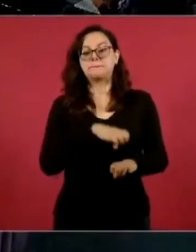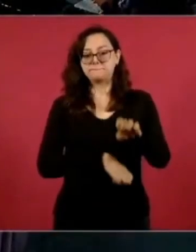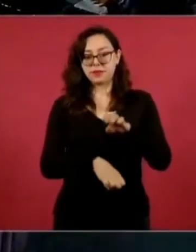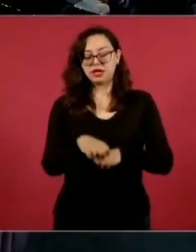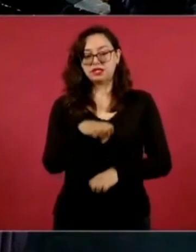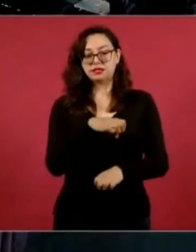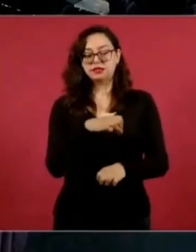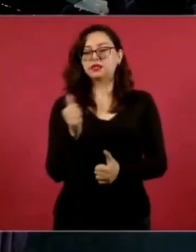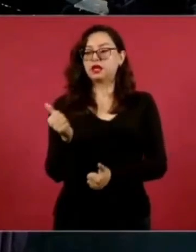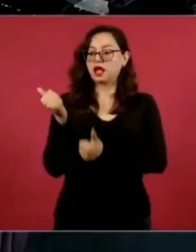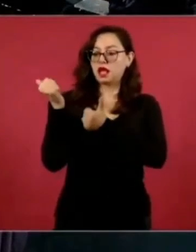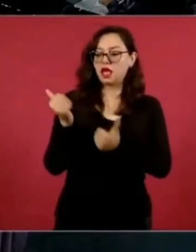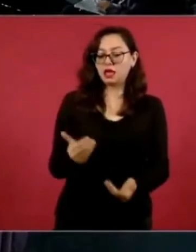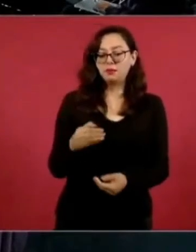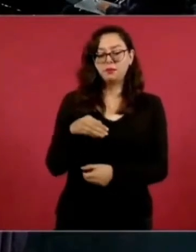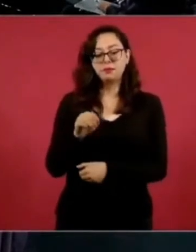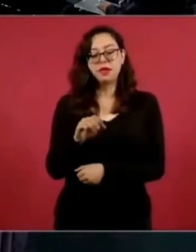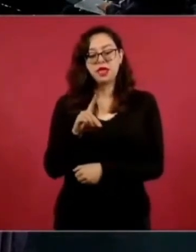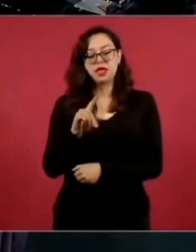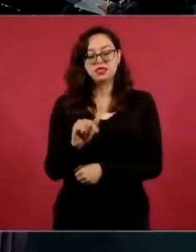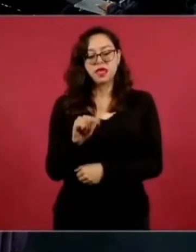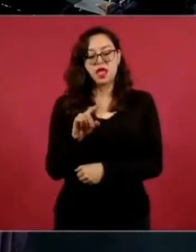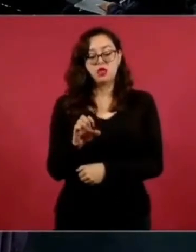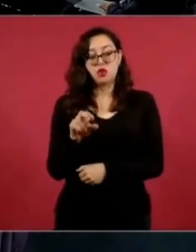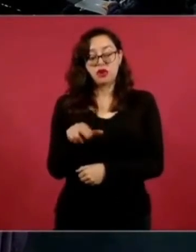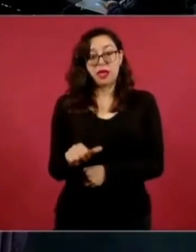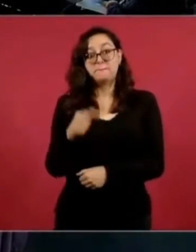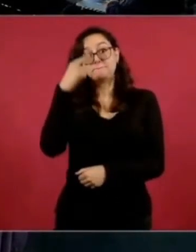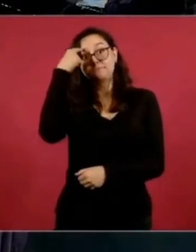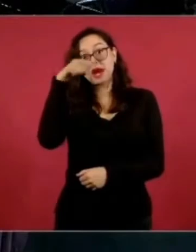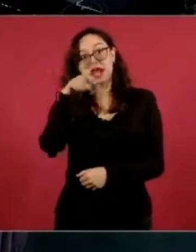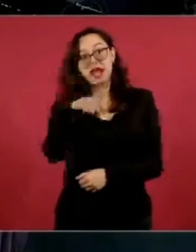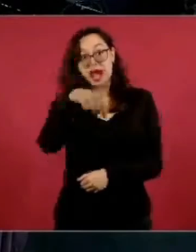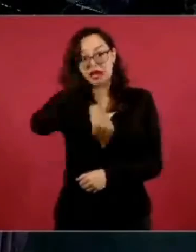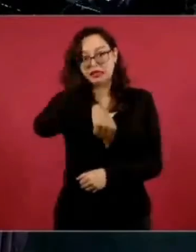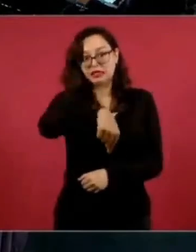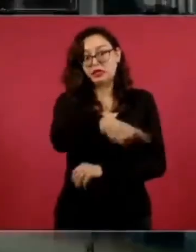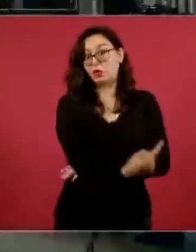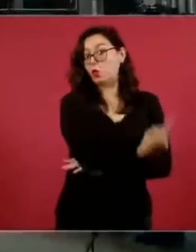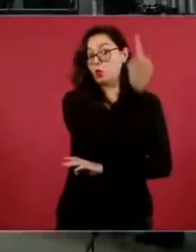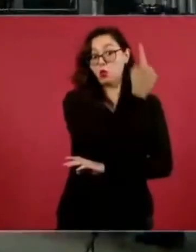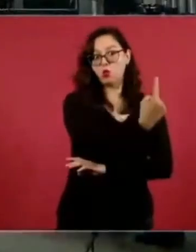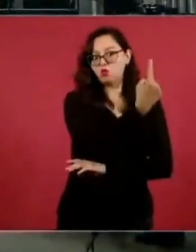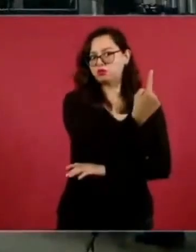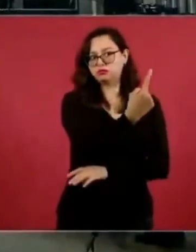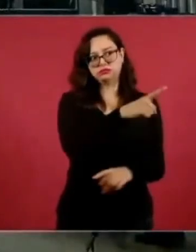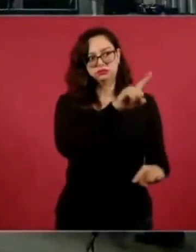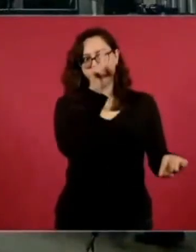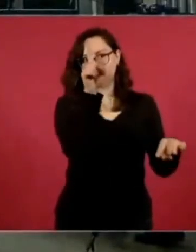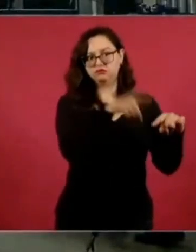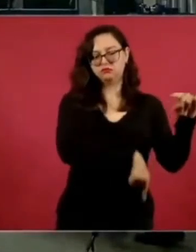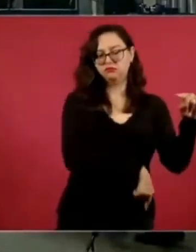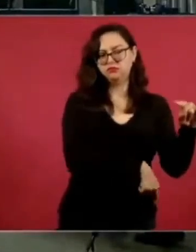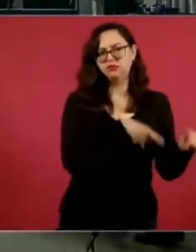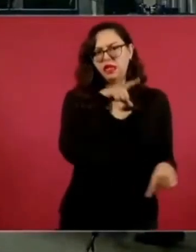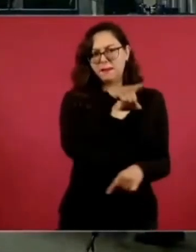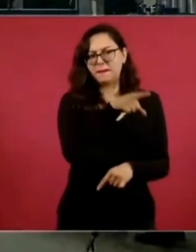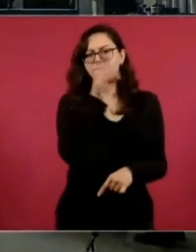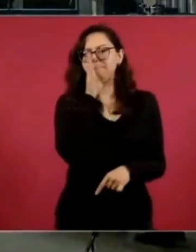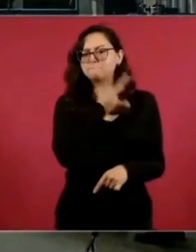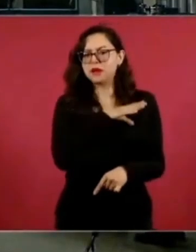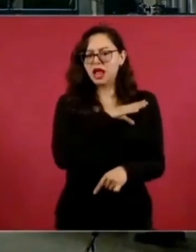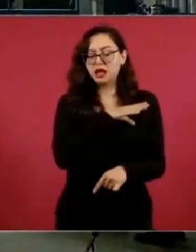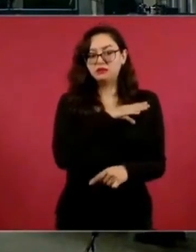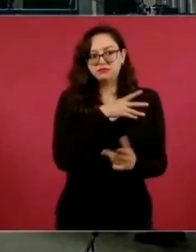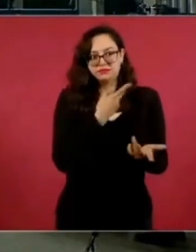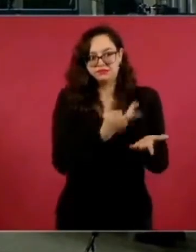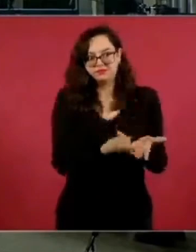traer metadona a México, hacer romper el monopolio del fabricante nacional, no porque sea mal el fabricante nacional, sino porque